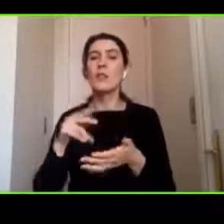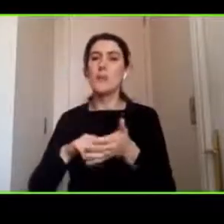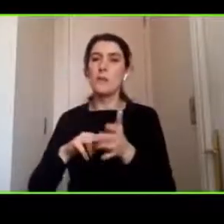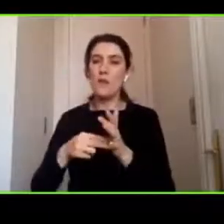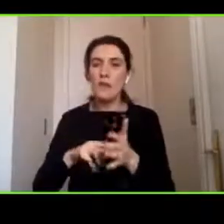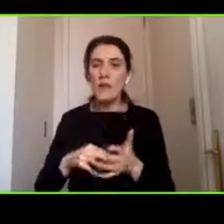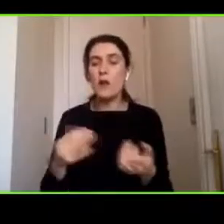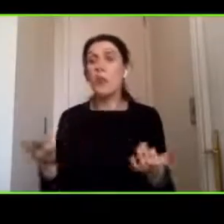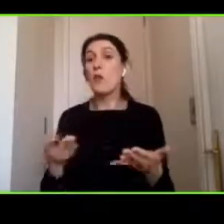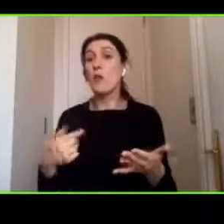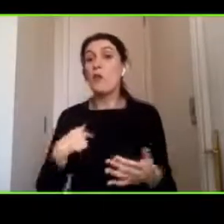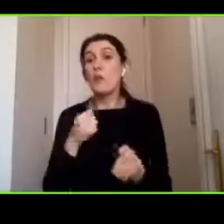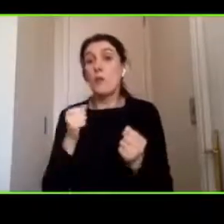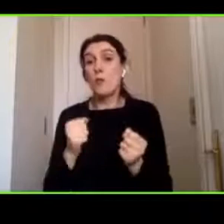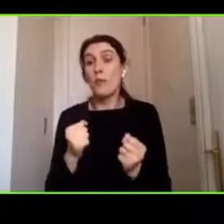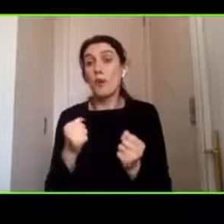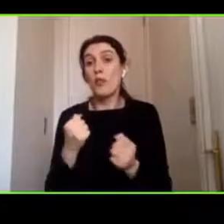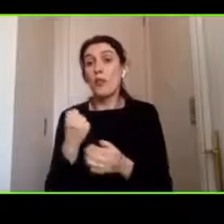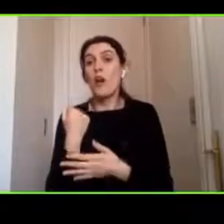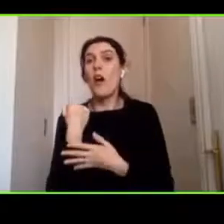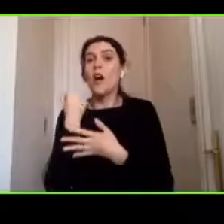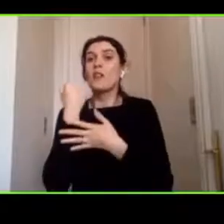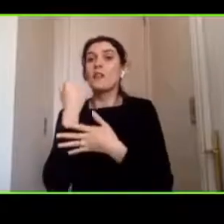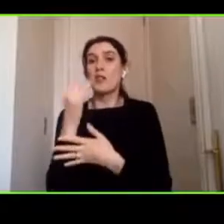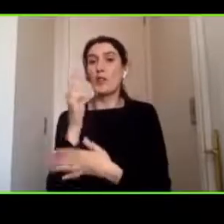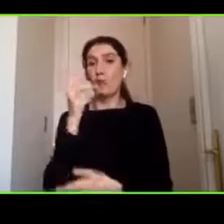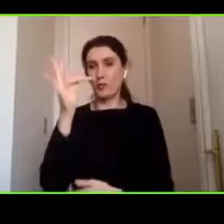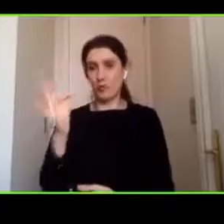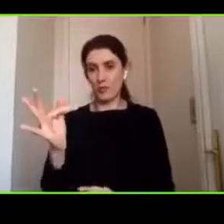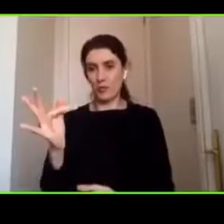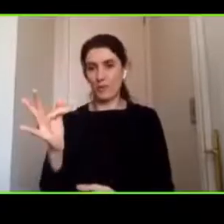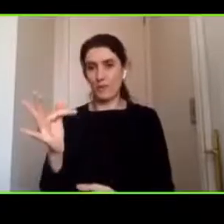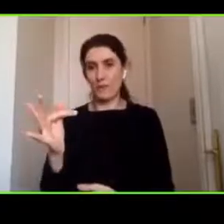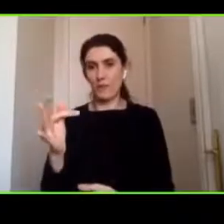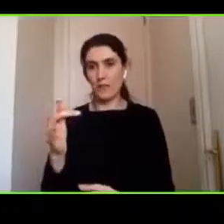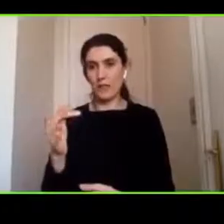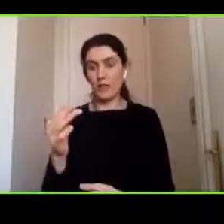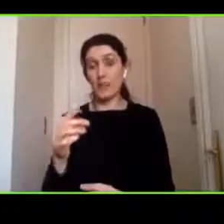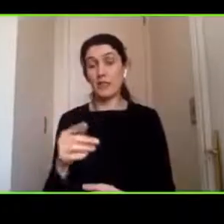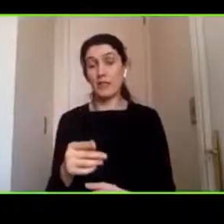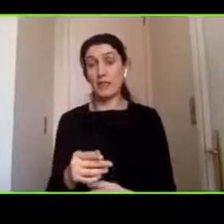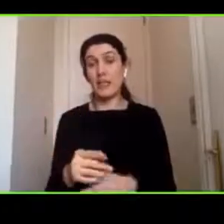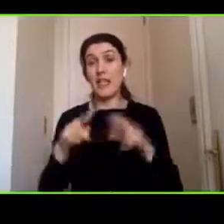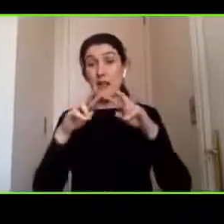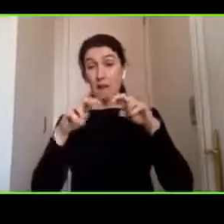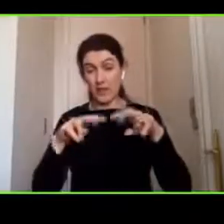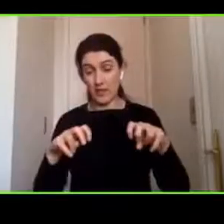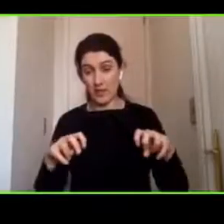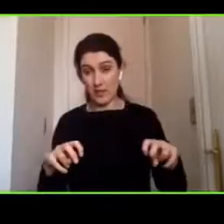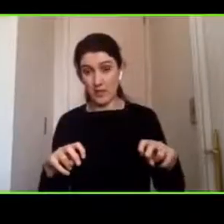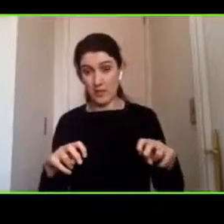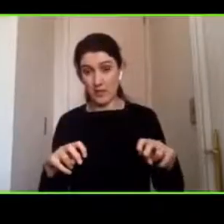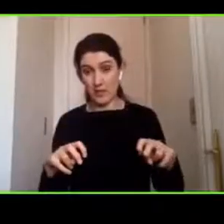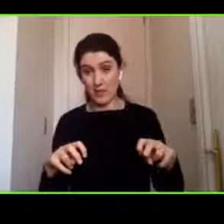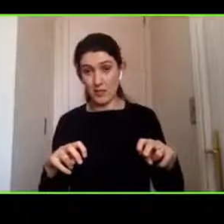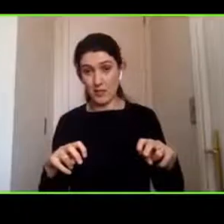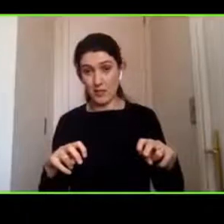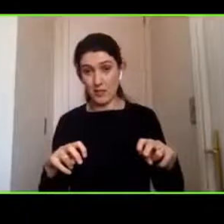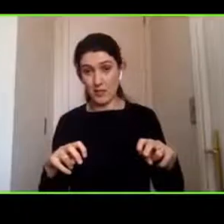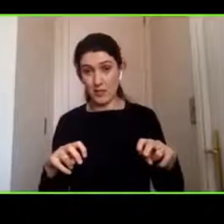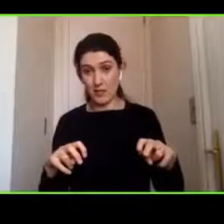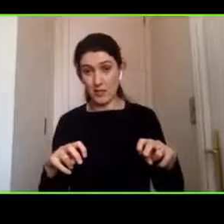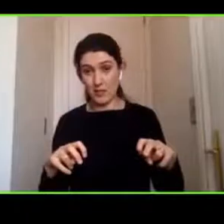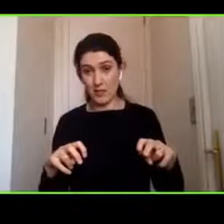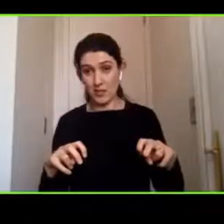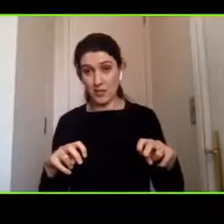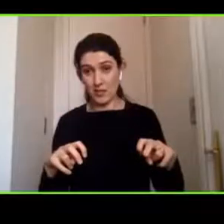adelante en general lo que dice la literatura y lo que uno ve además es que si uno